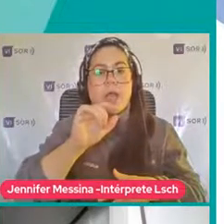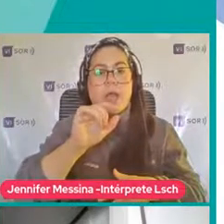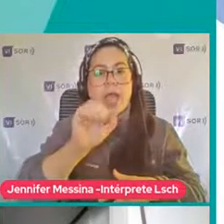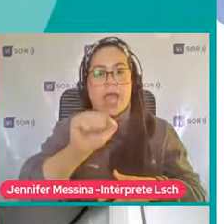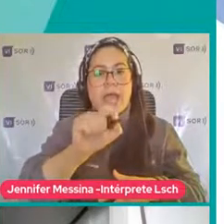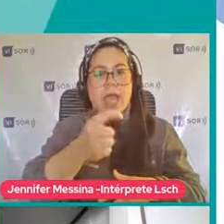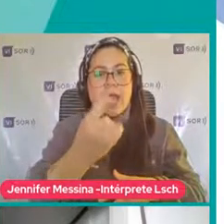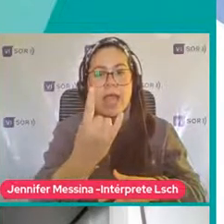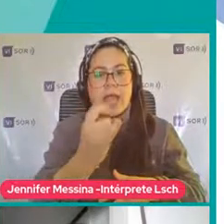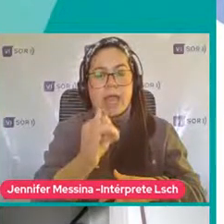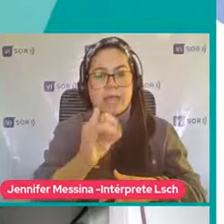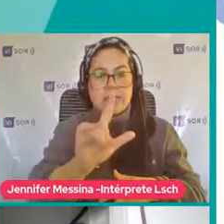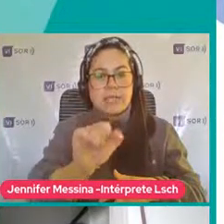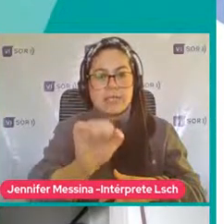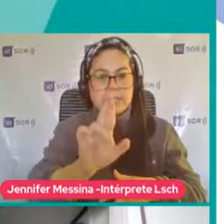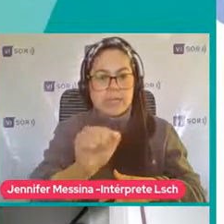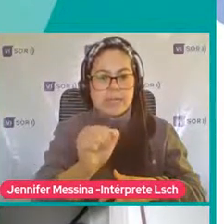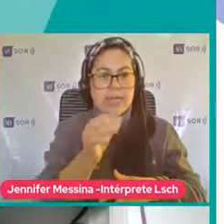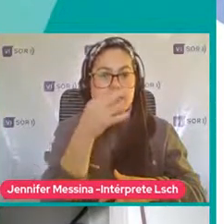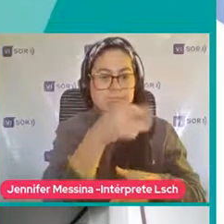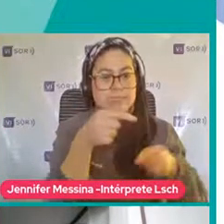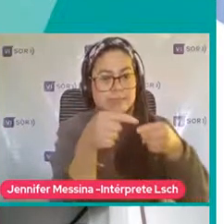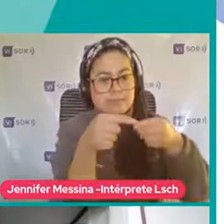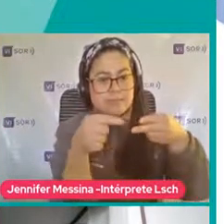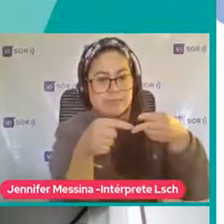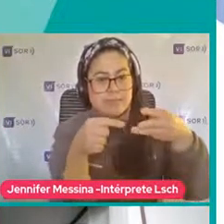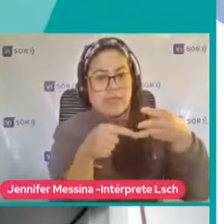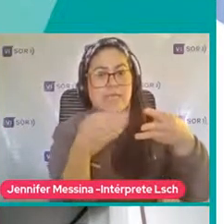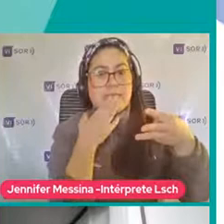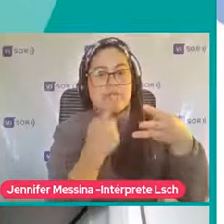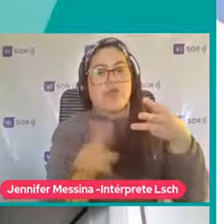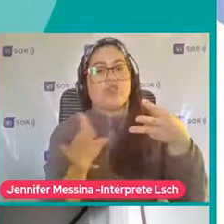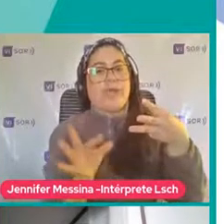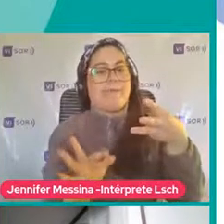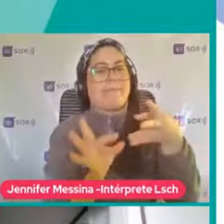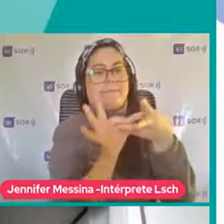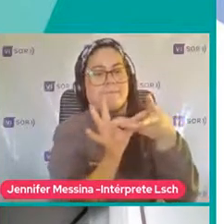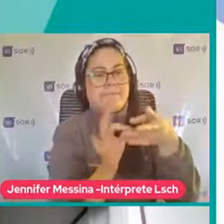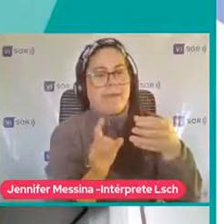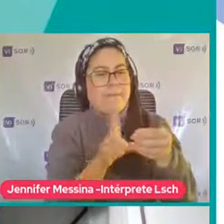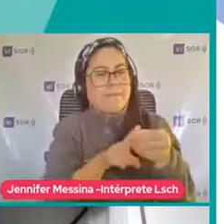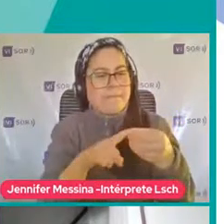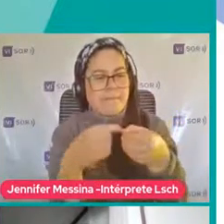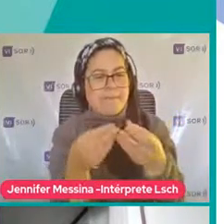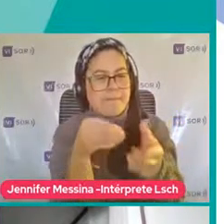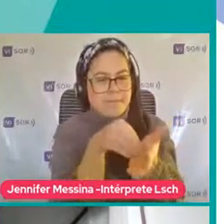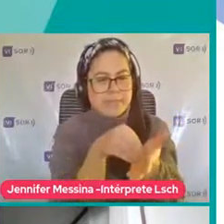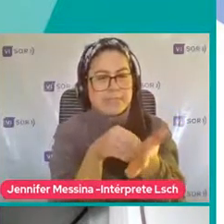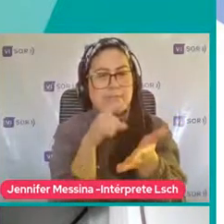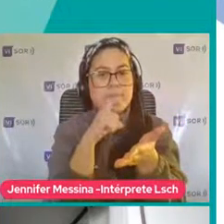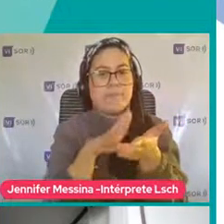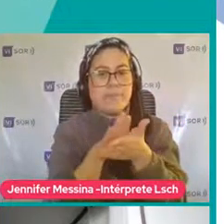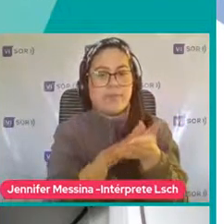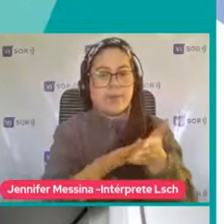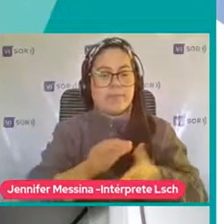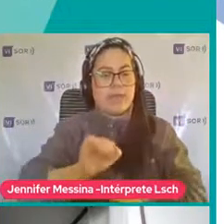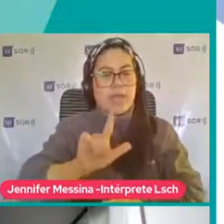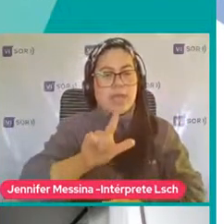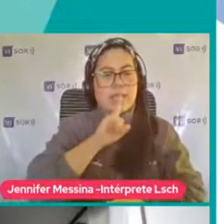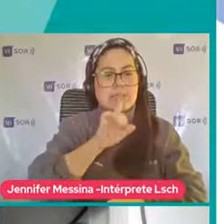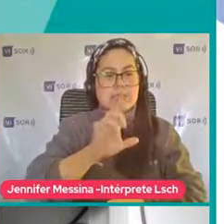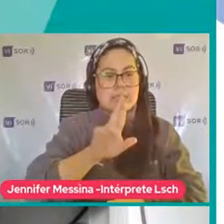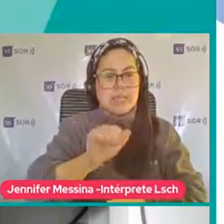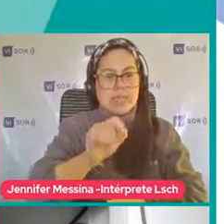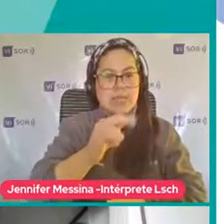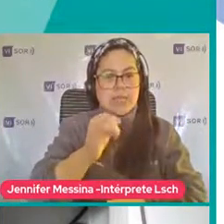Que veíamos Anteriormente También van Asociadas Con otras Alteraciones Tenemos Por ejemplo Alteraciones En el